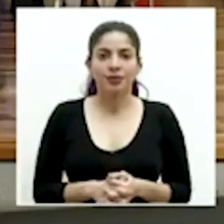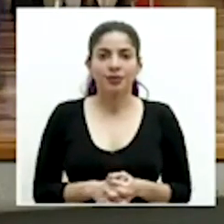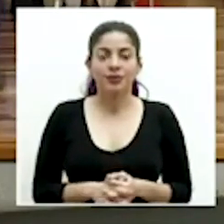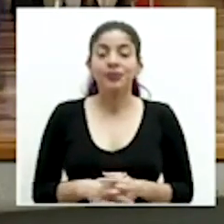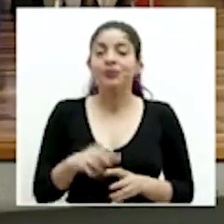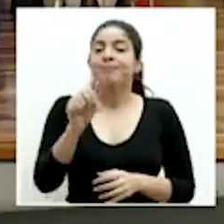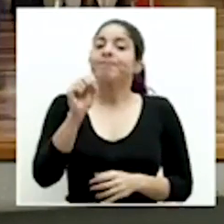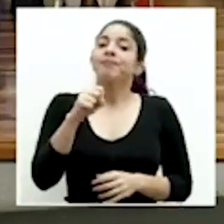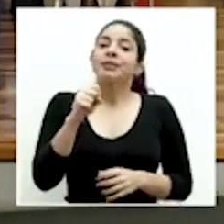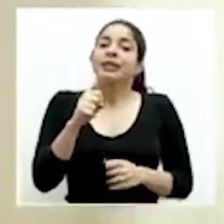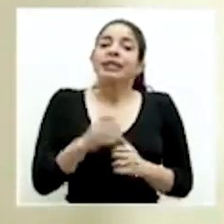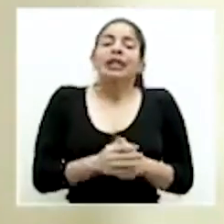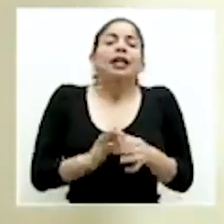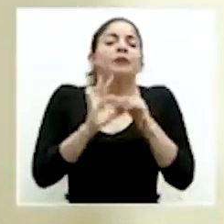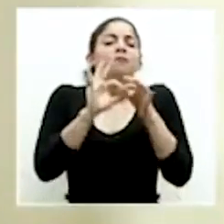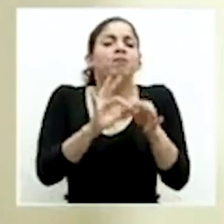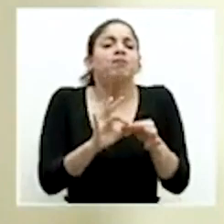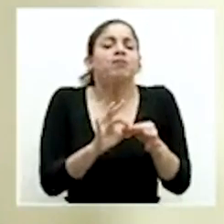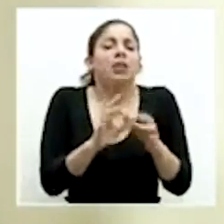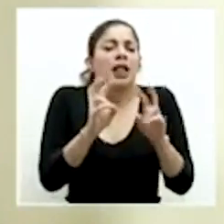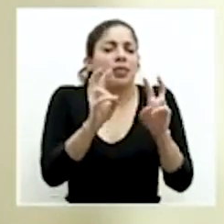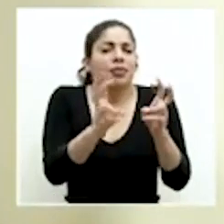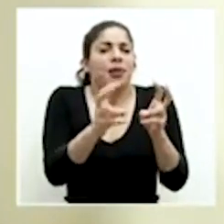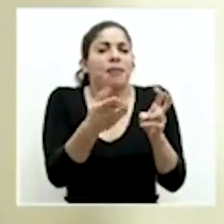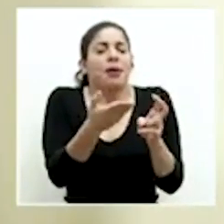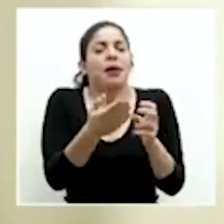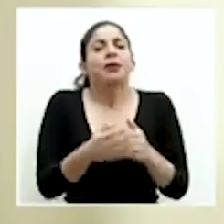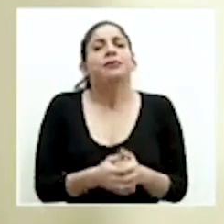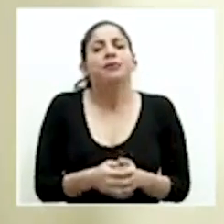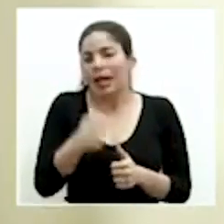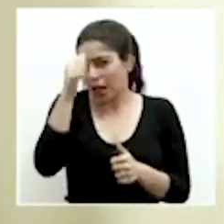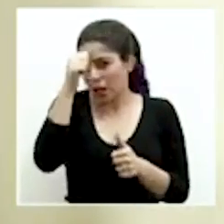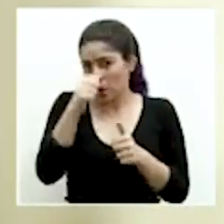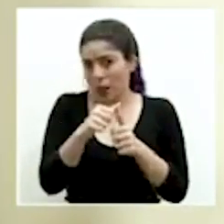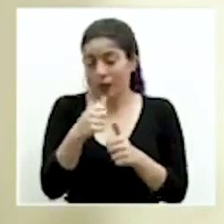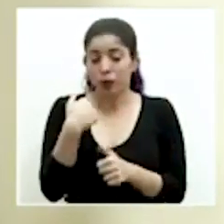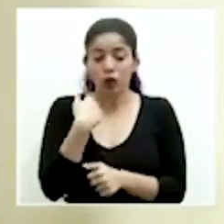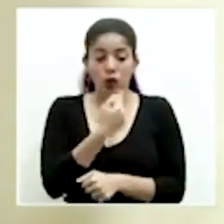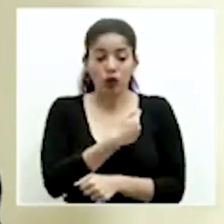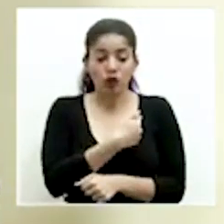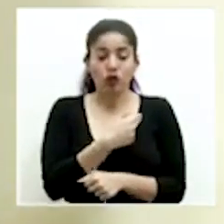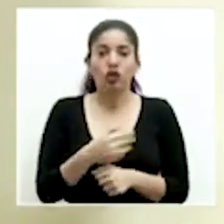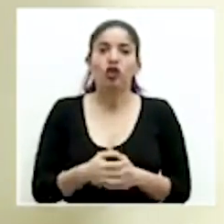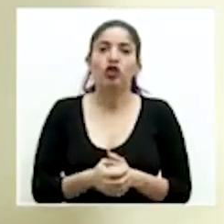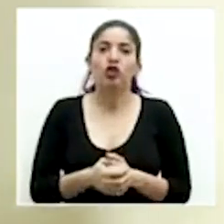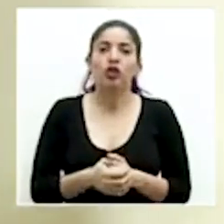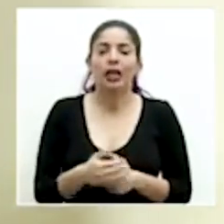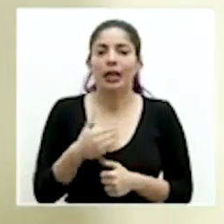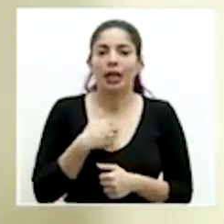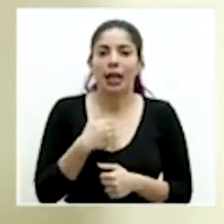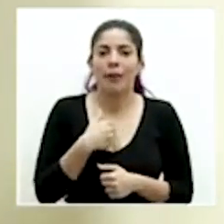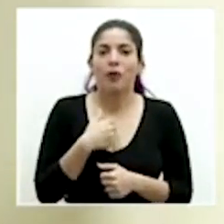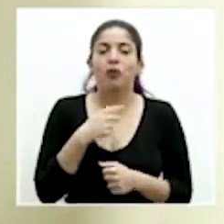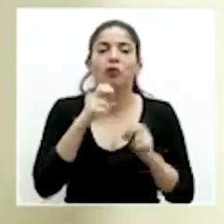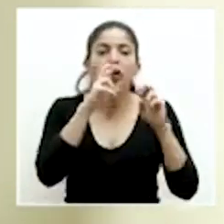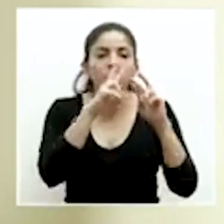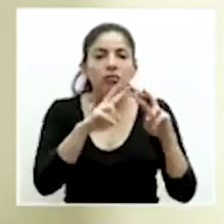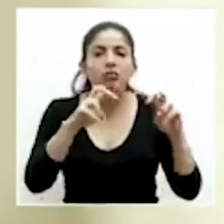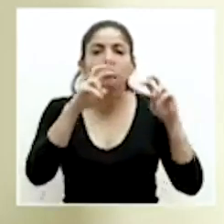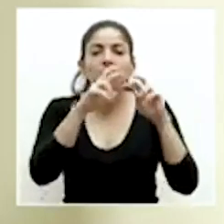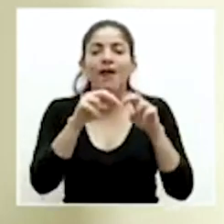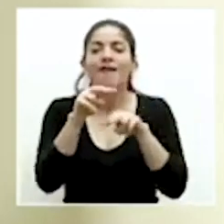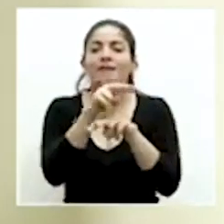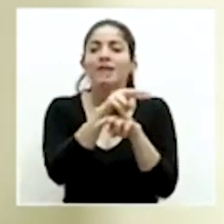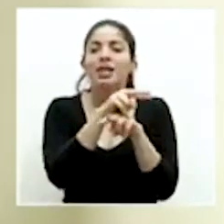con respecto al asunto recordemos que nosotros tenemos un muestreo que se hace una